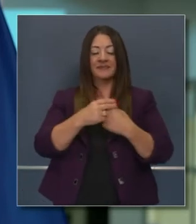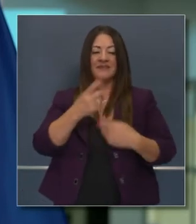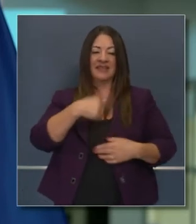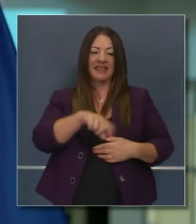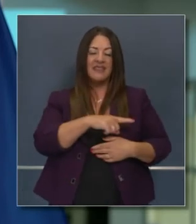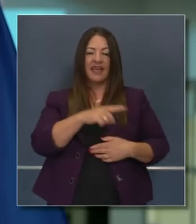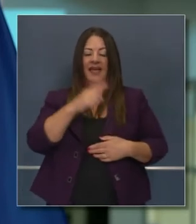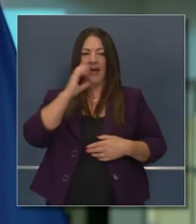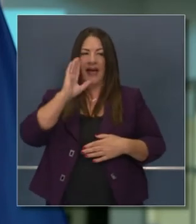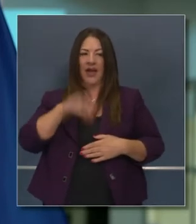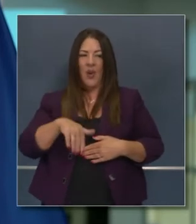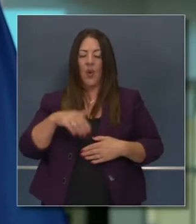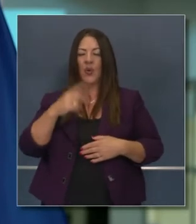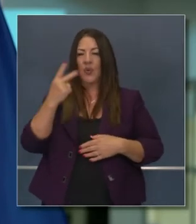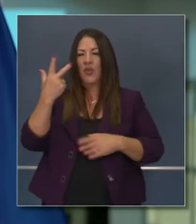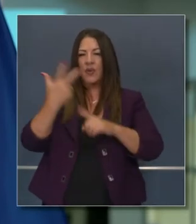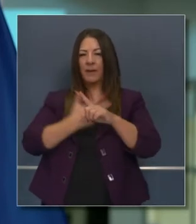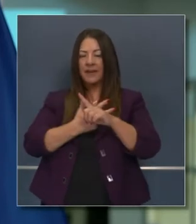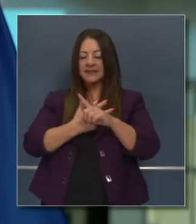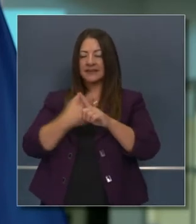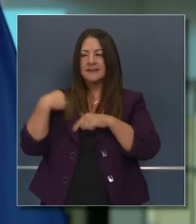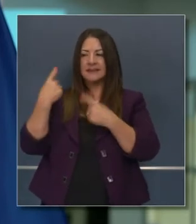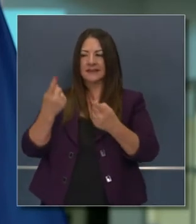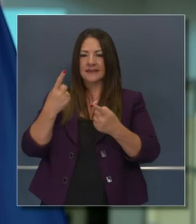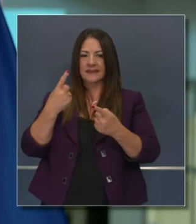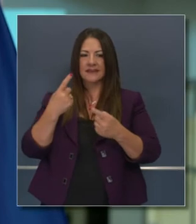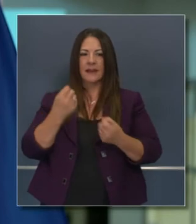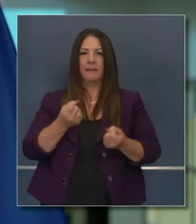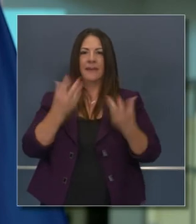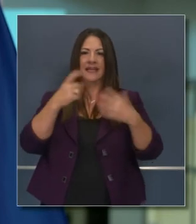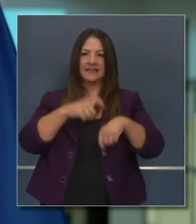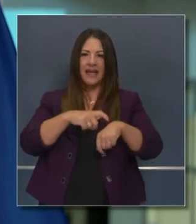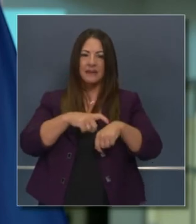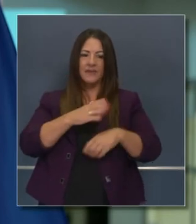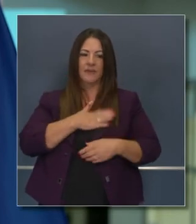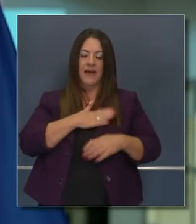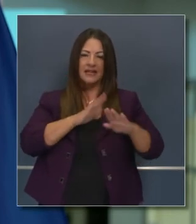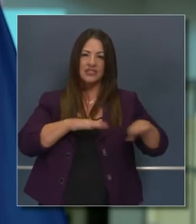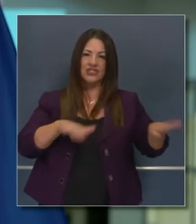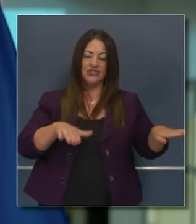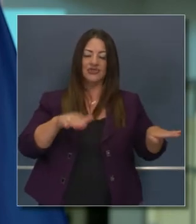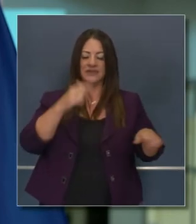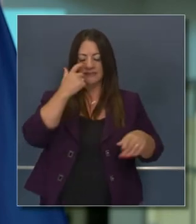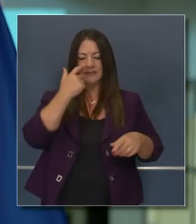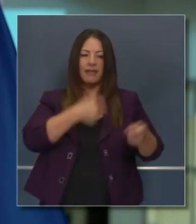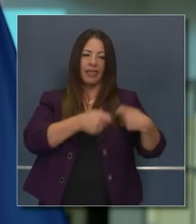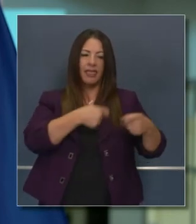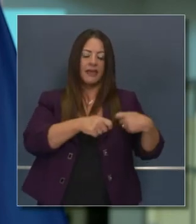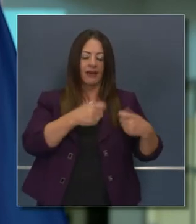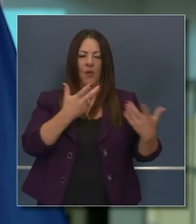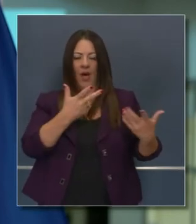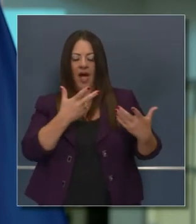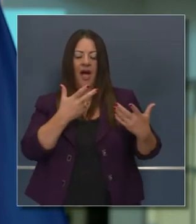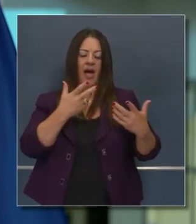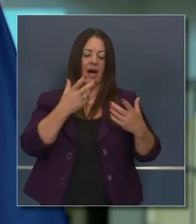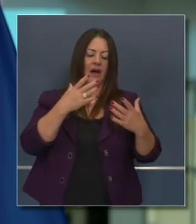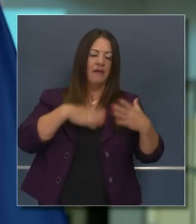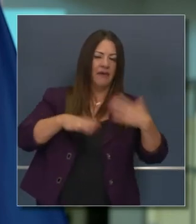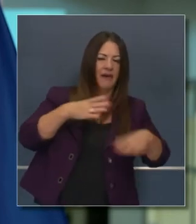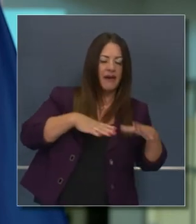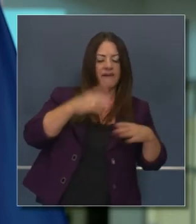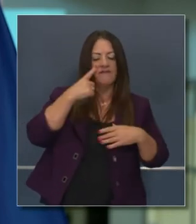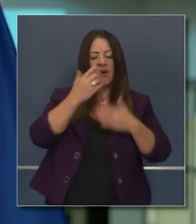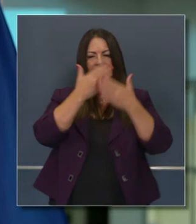Parece que llevan dos, tres meses con sus disfraces. Hemos visto cuatro o cinco. Bueno,